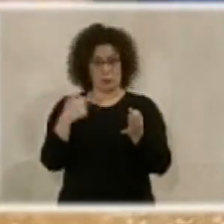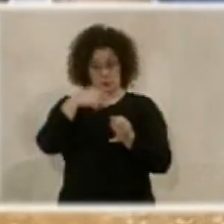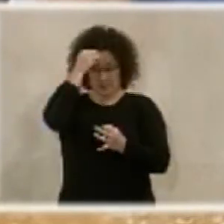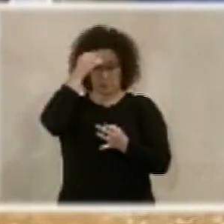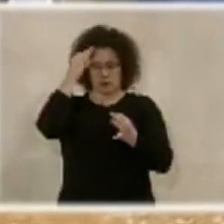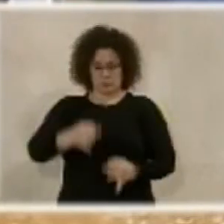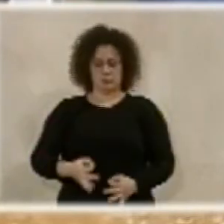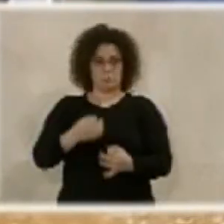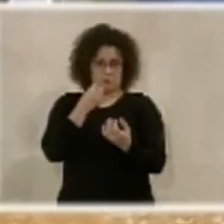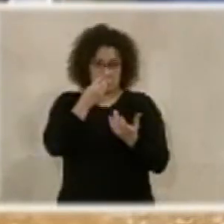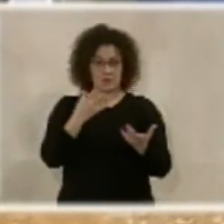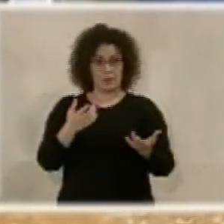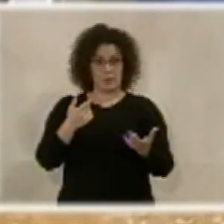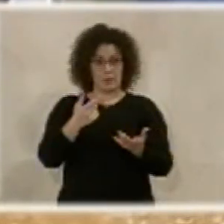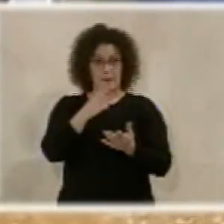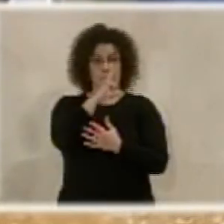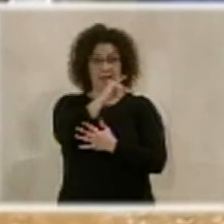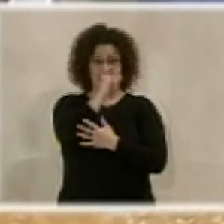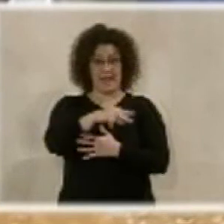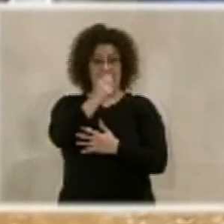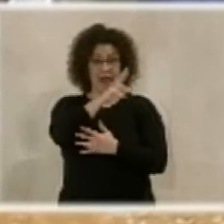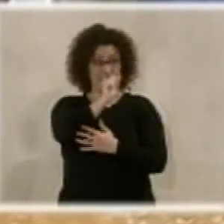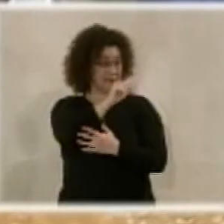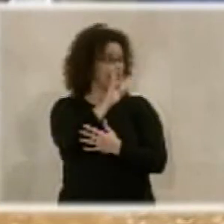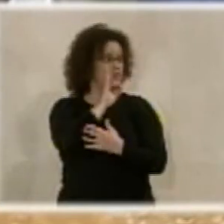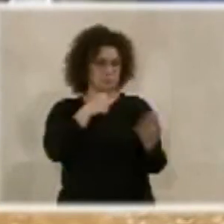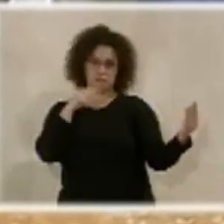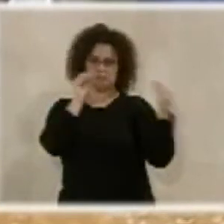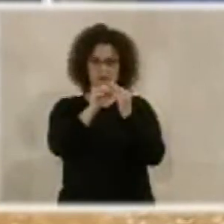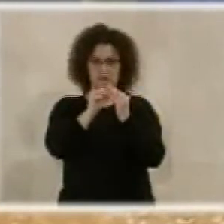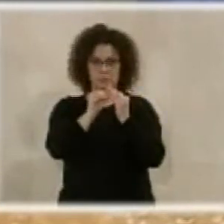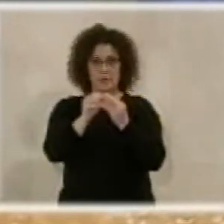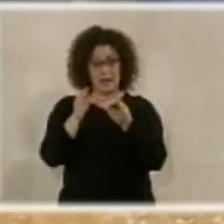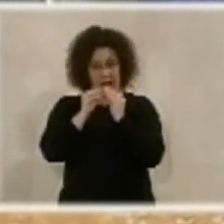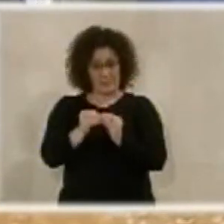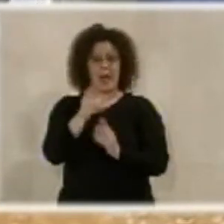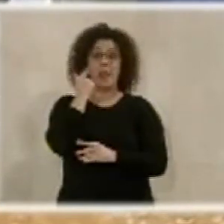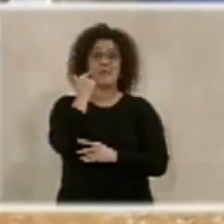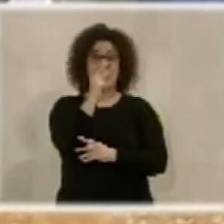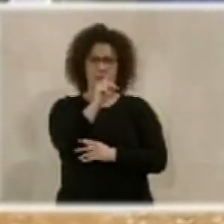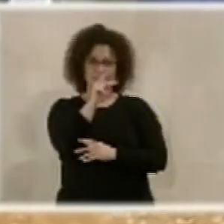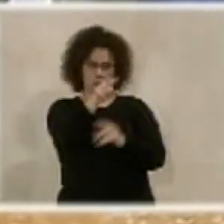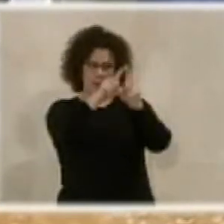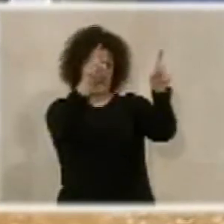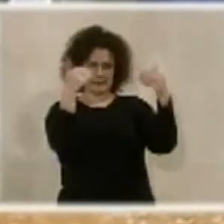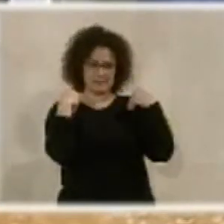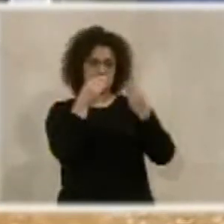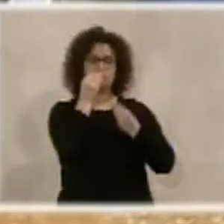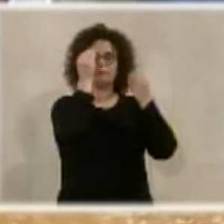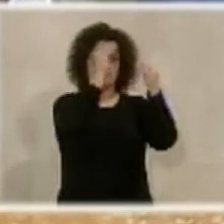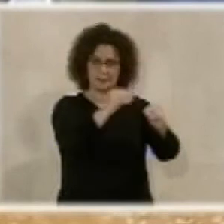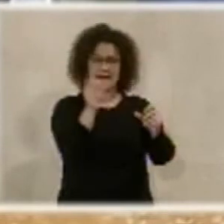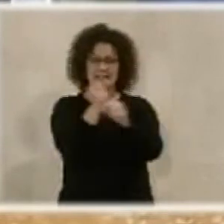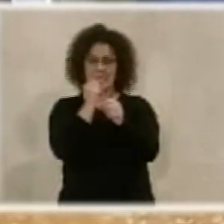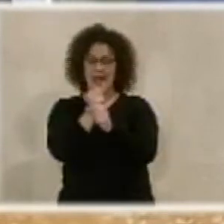es algo sensato? Lo que ha propuesto el señor Pérez Nava, que estoy de acuerdo. Que hagamos una encomienda de gestión Almería 21, que trabajemos en el censo